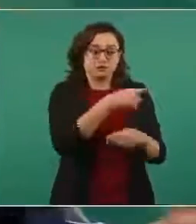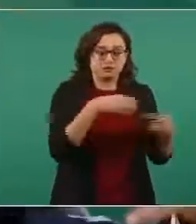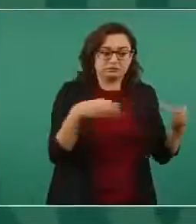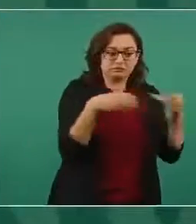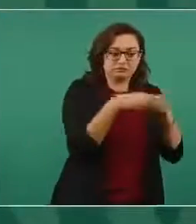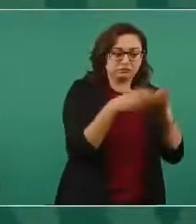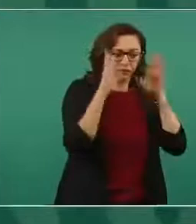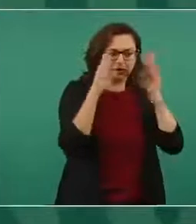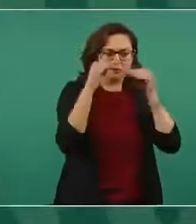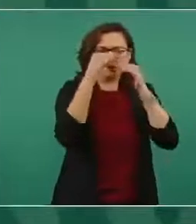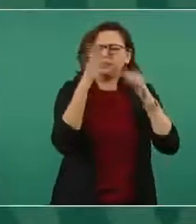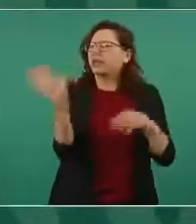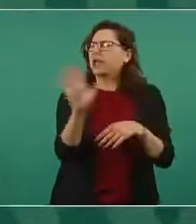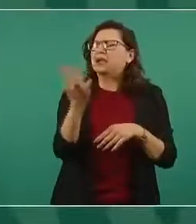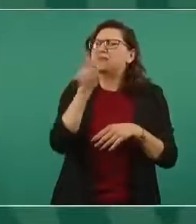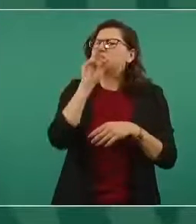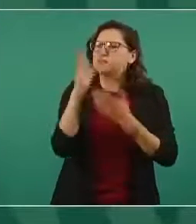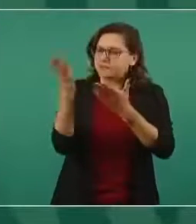Santana.